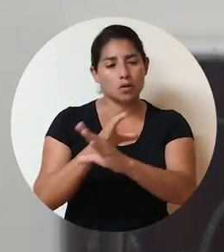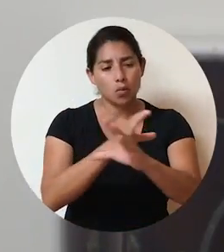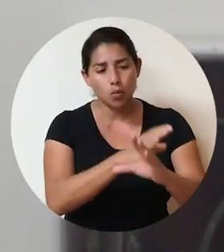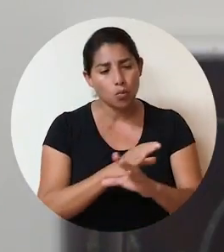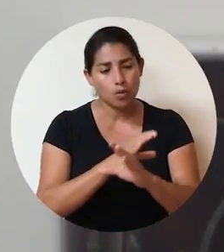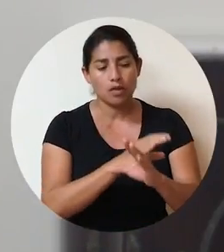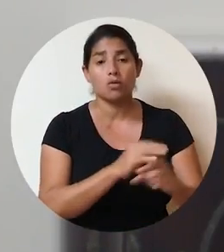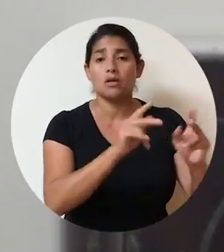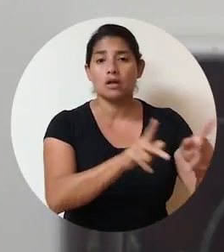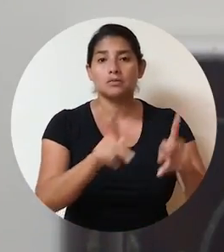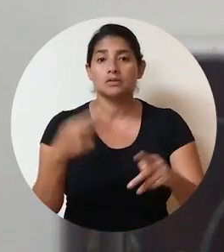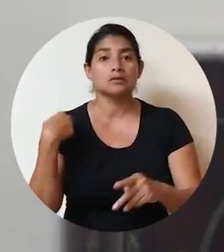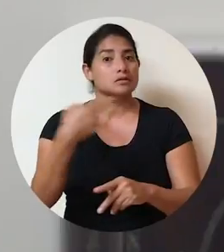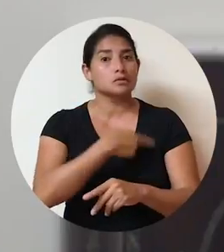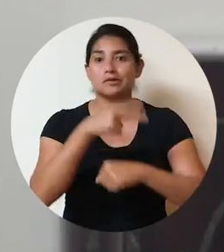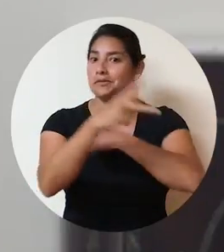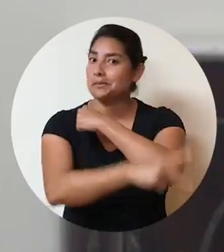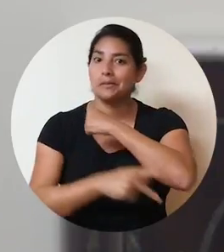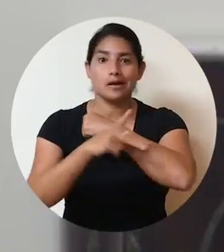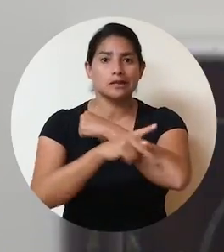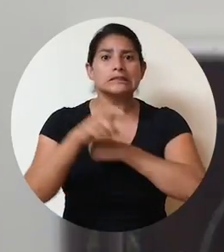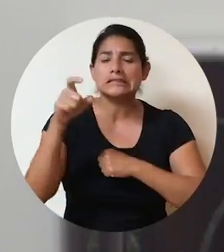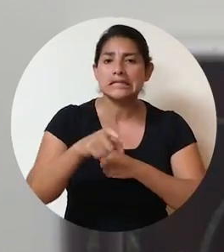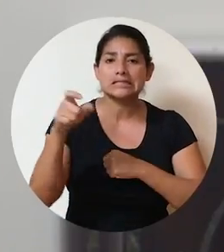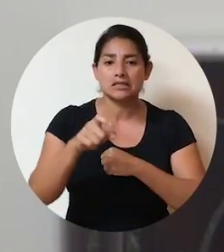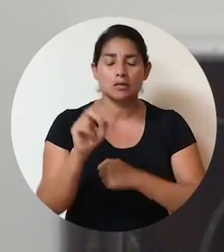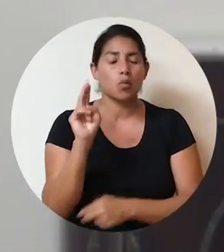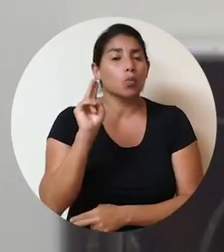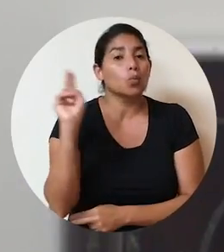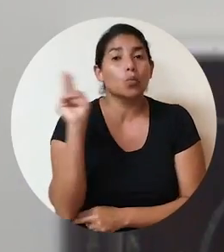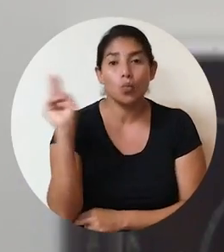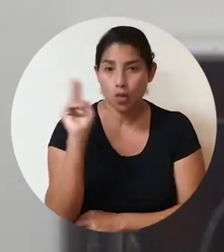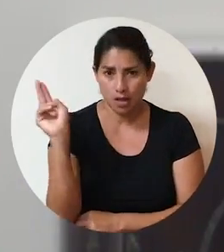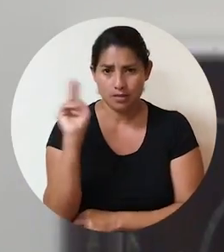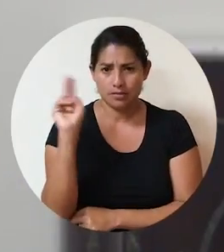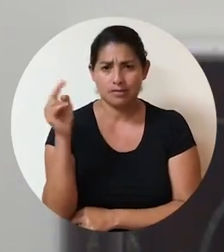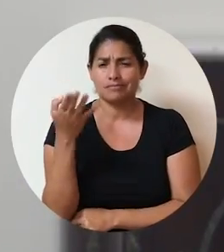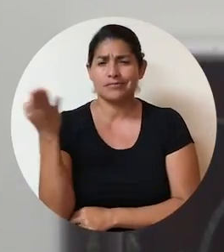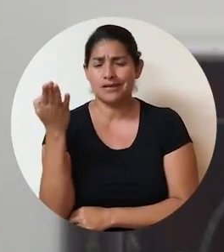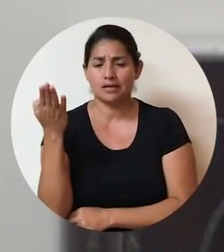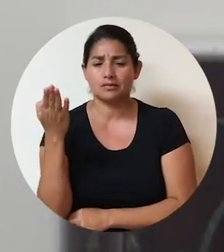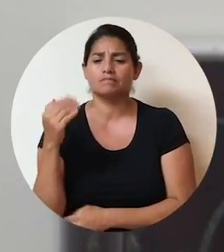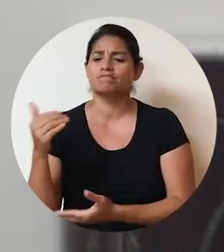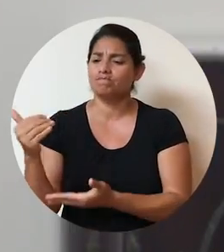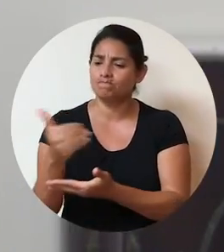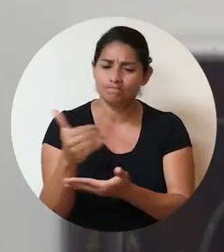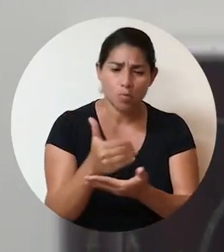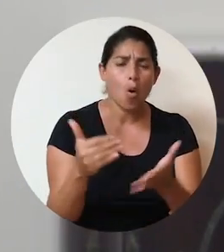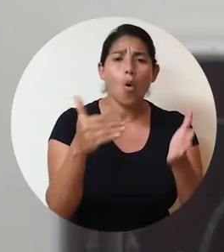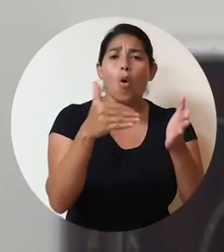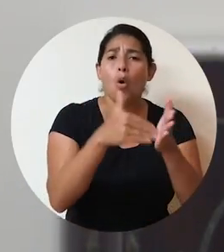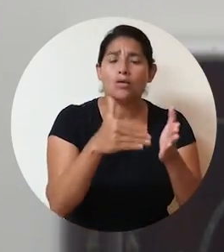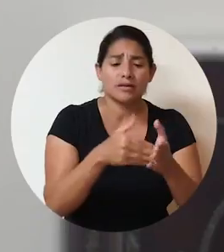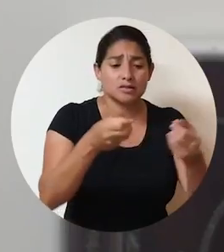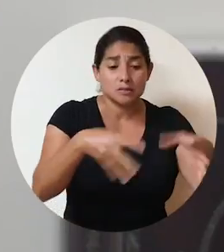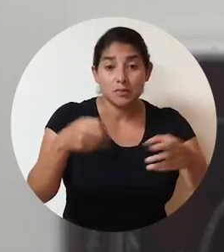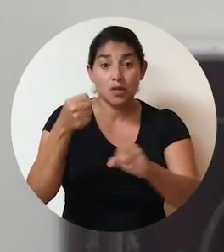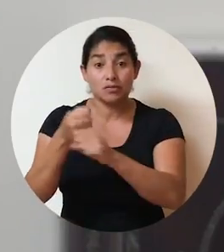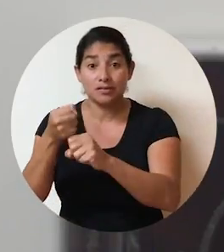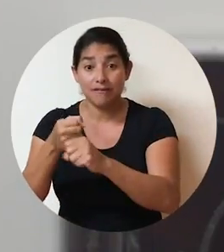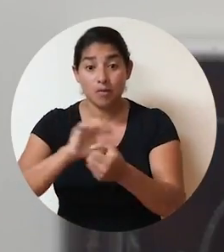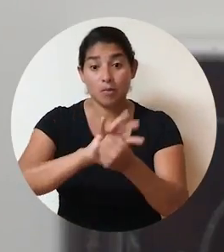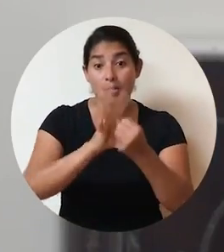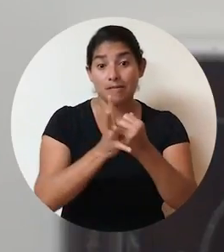cuidar a las personas de nuestro país. Necesitamos urgentemente recuperar los empleos